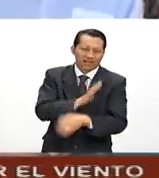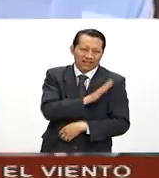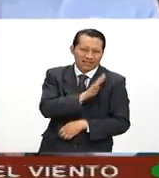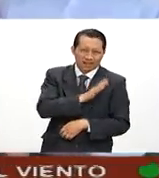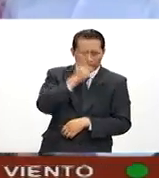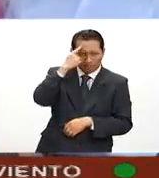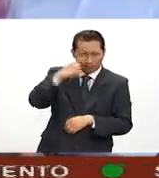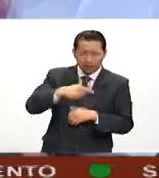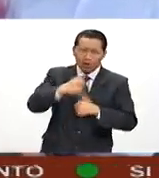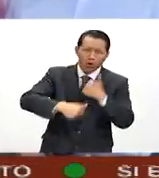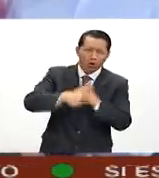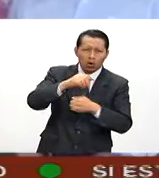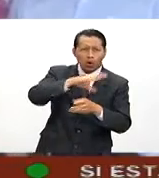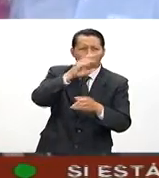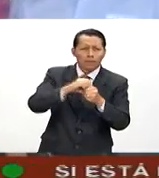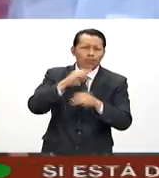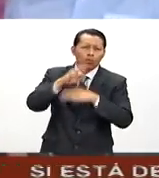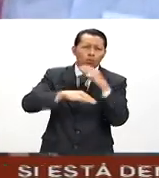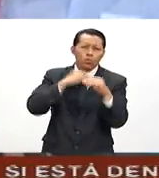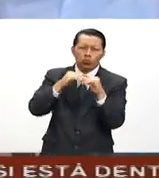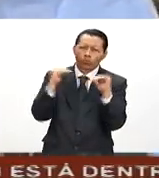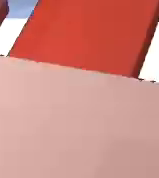del mundo en todos los ámbitos.